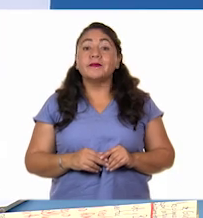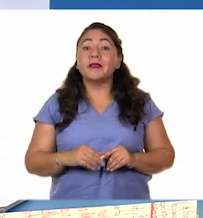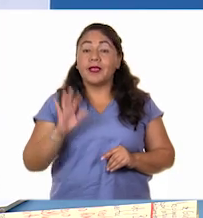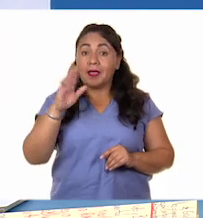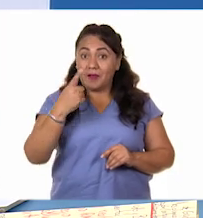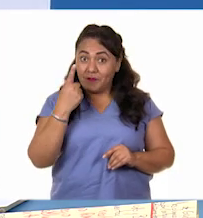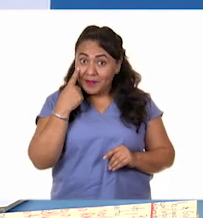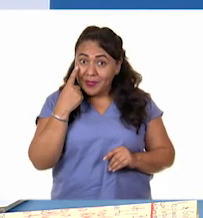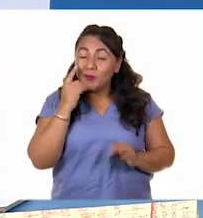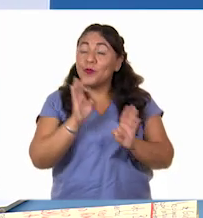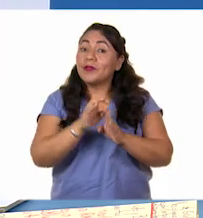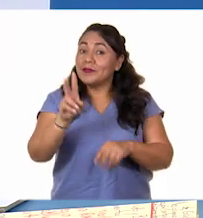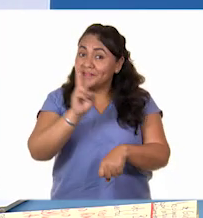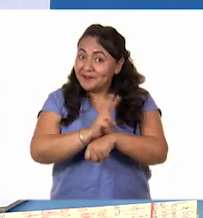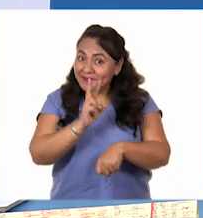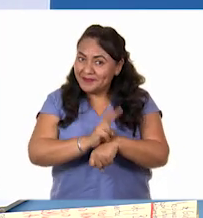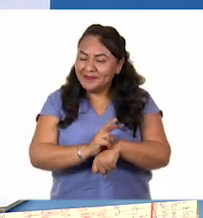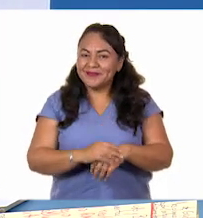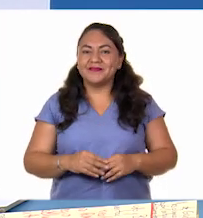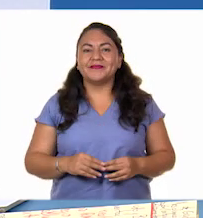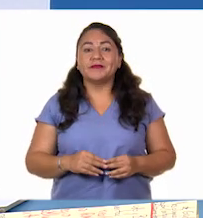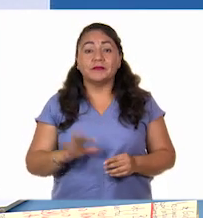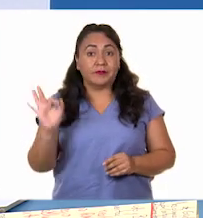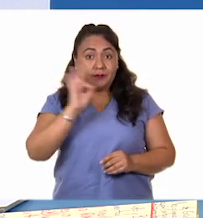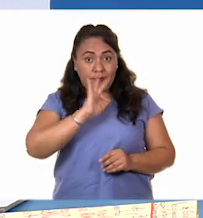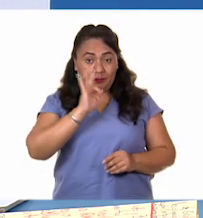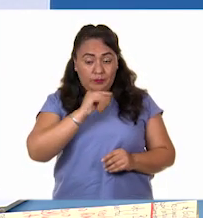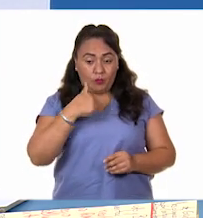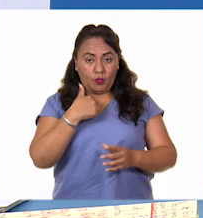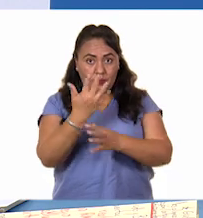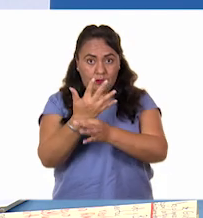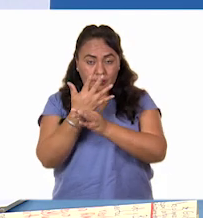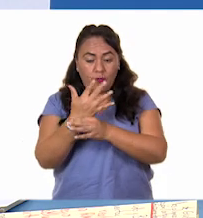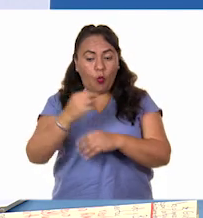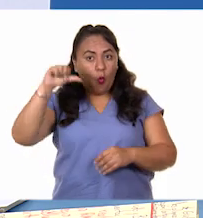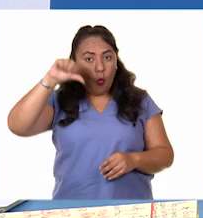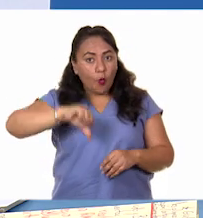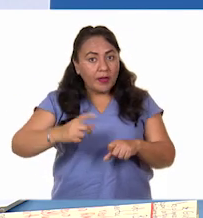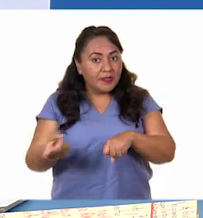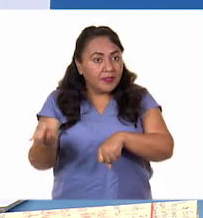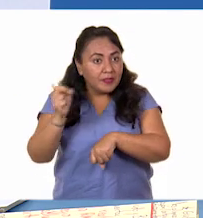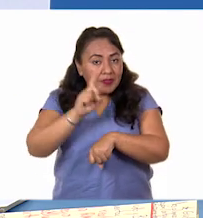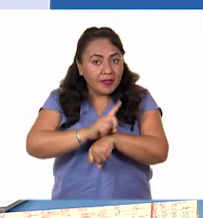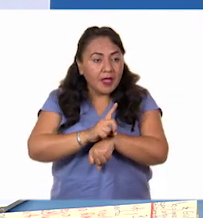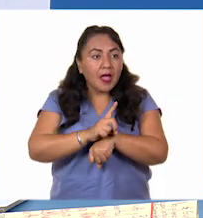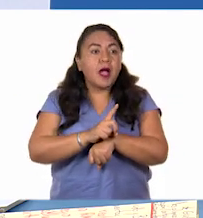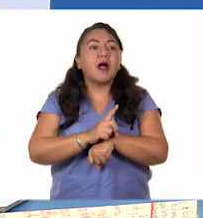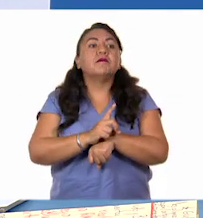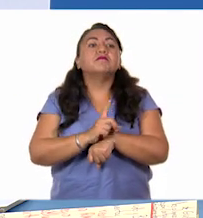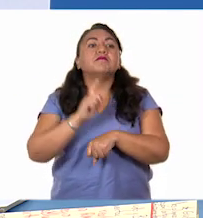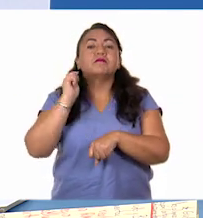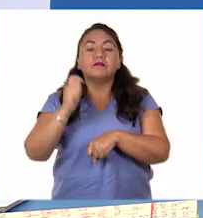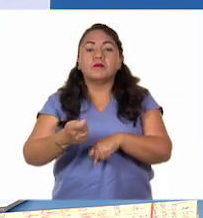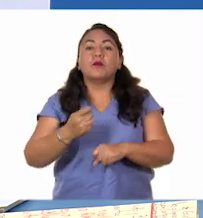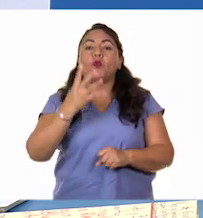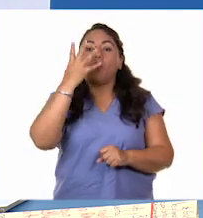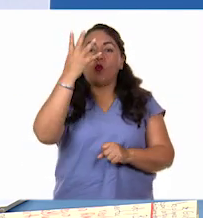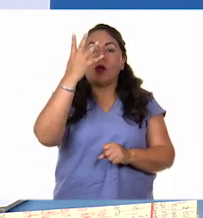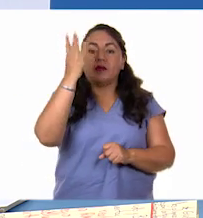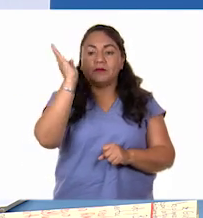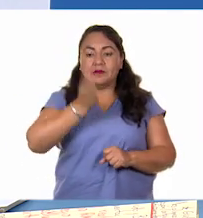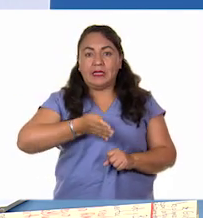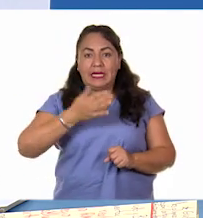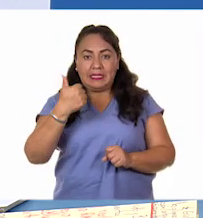Fíjense bien, abusados, muchachos. Si digo que el día de hoy han transcurrido cuatro